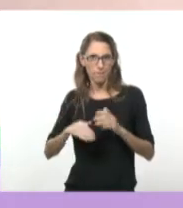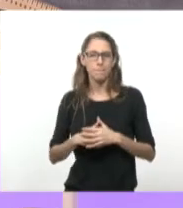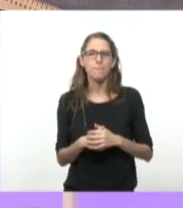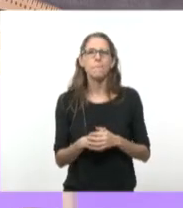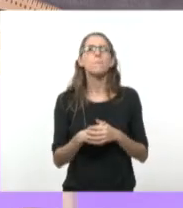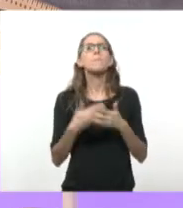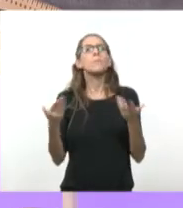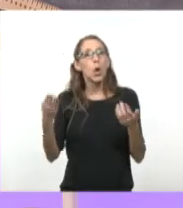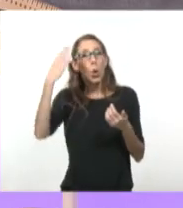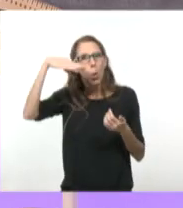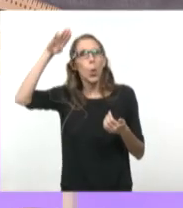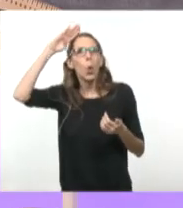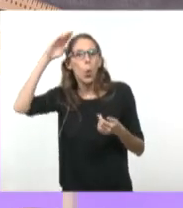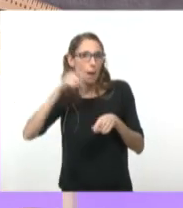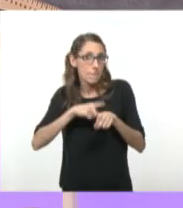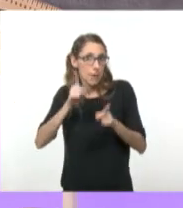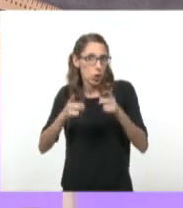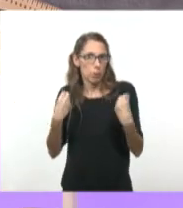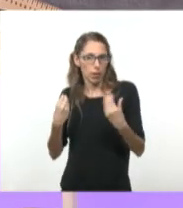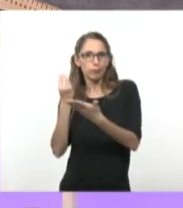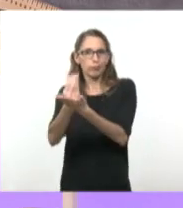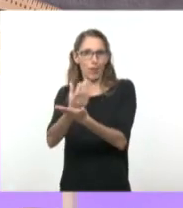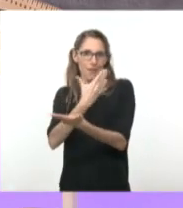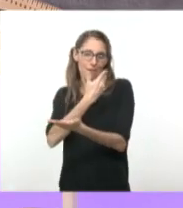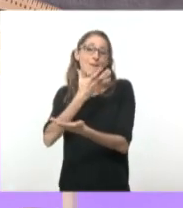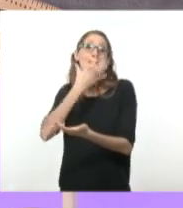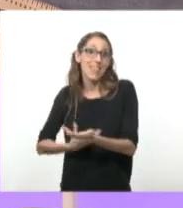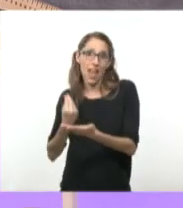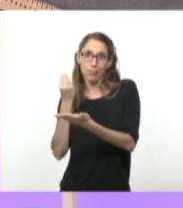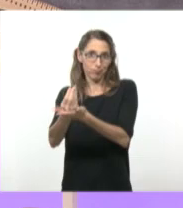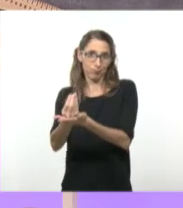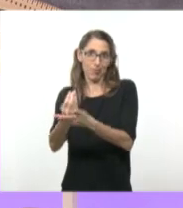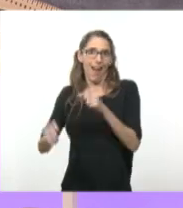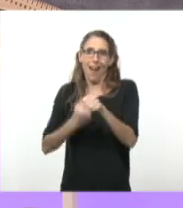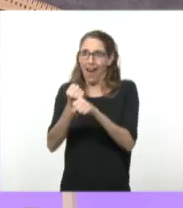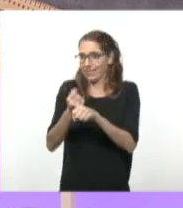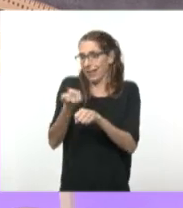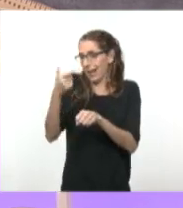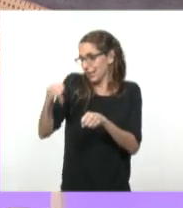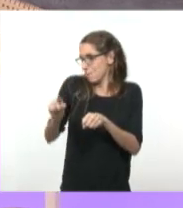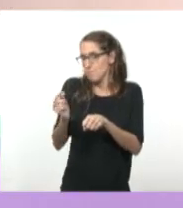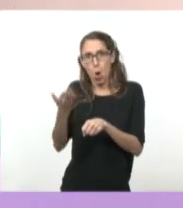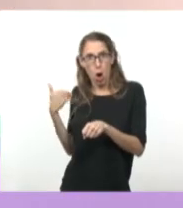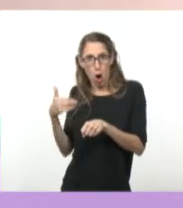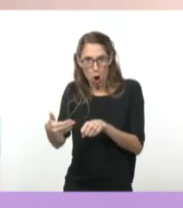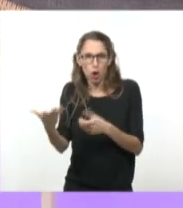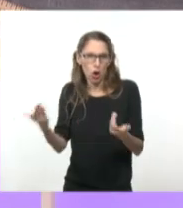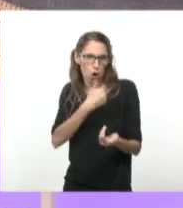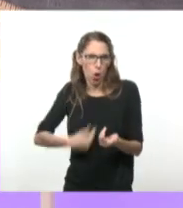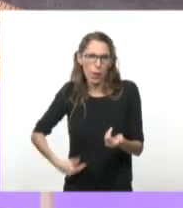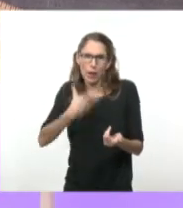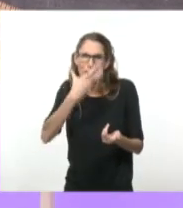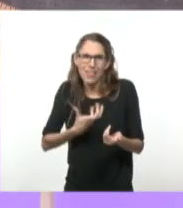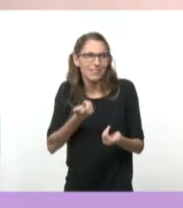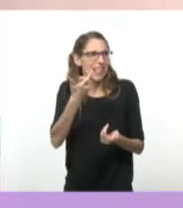Cuba en paralelo, digo, asume Fidel Castro, que también llega hasta nuestros días. Hay que decir que el gobierno de Fidel duró casi